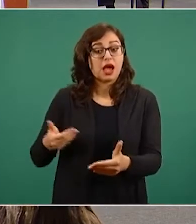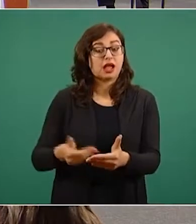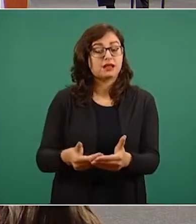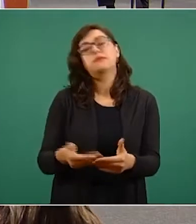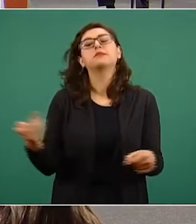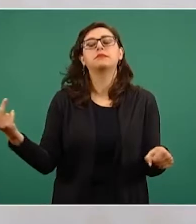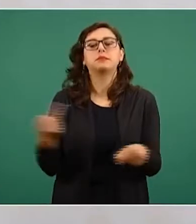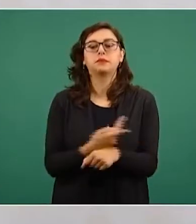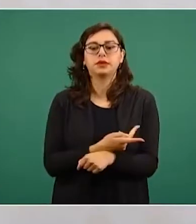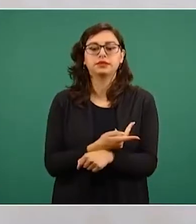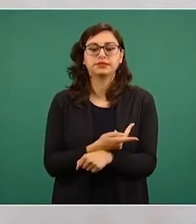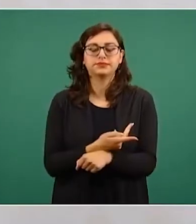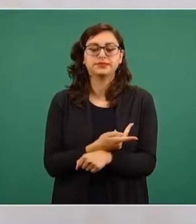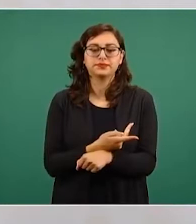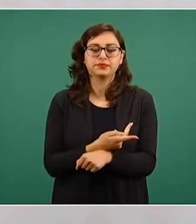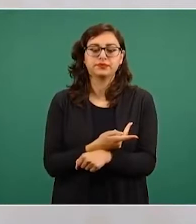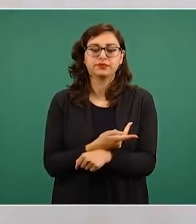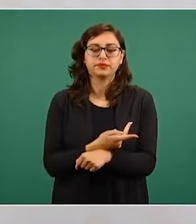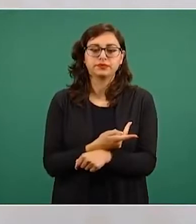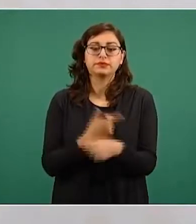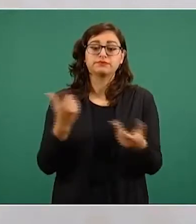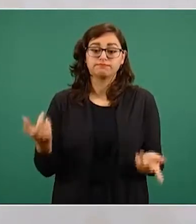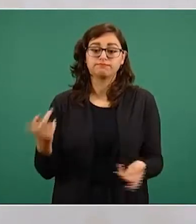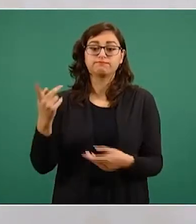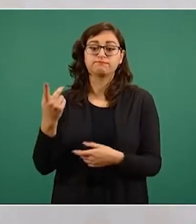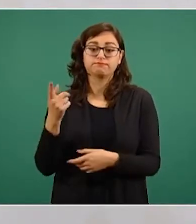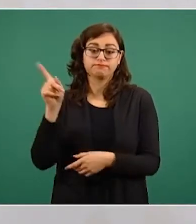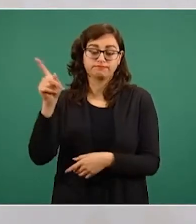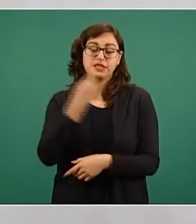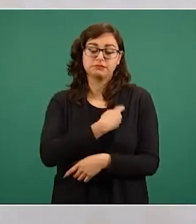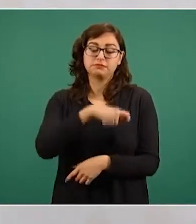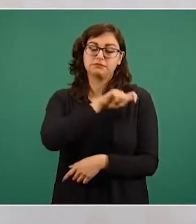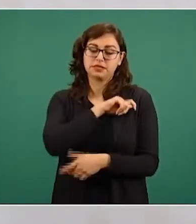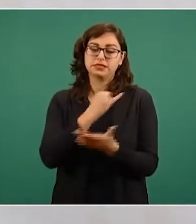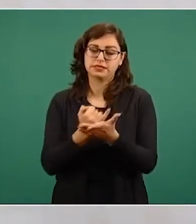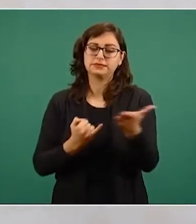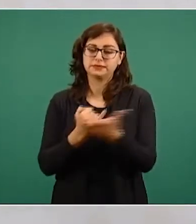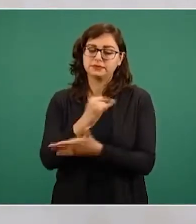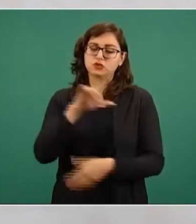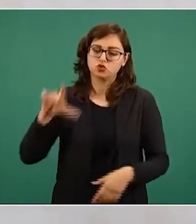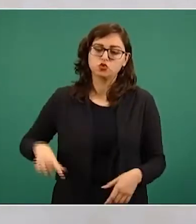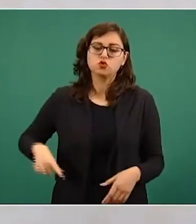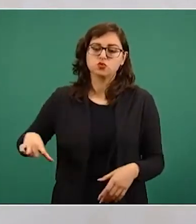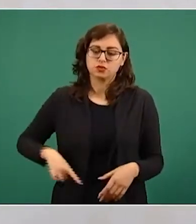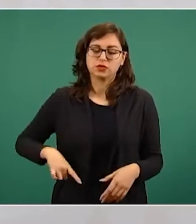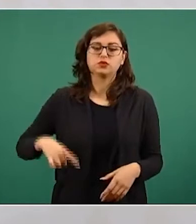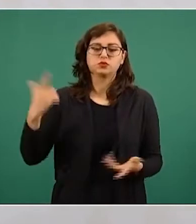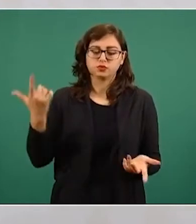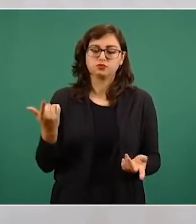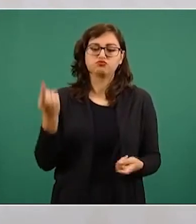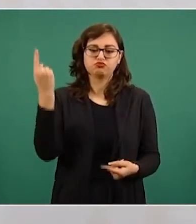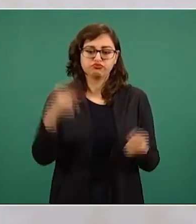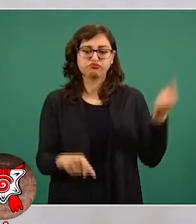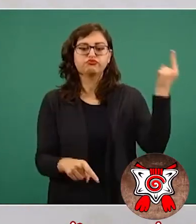consecuencia de la aplicación de políticas de Estado. Las instituciones virreinales fueron